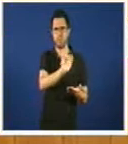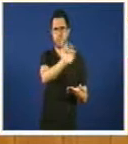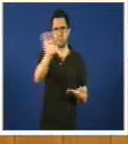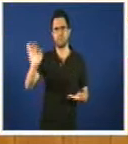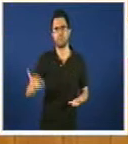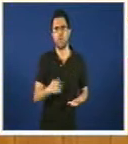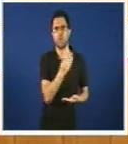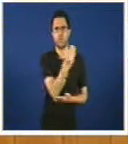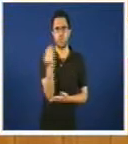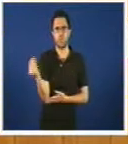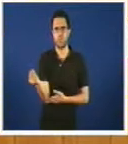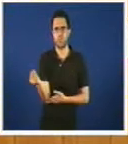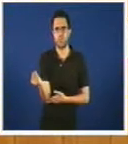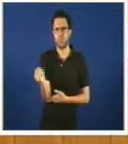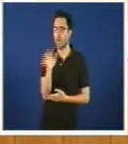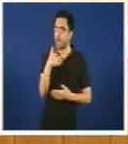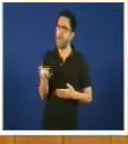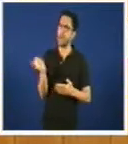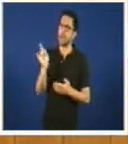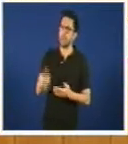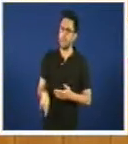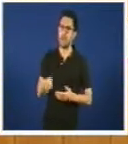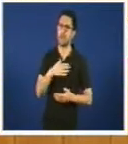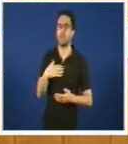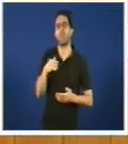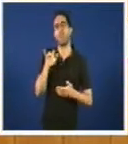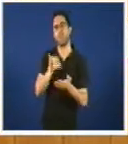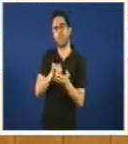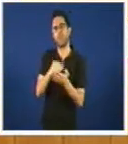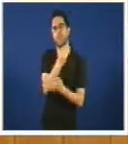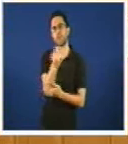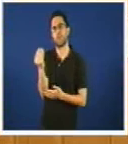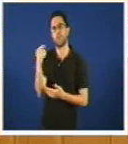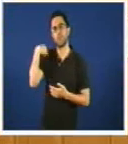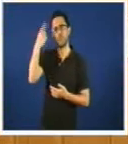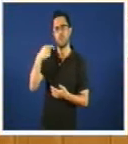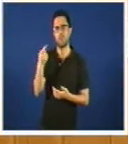un centro de exposicións temporais falanos tamén do centro de innovación cultural